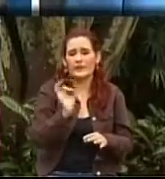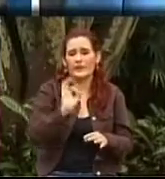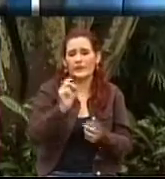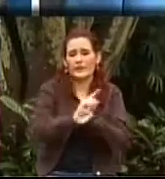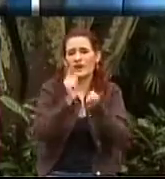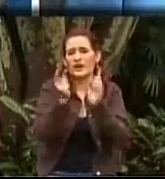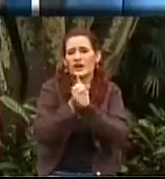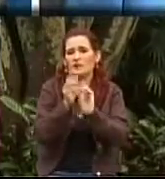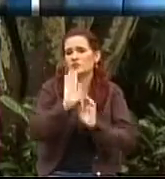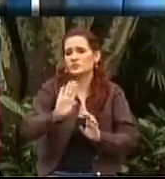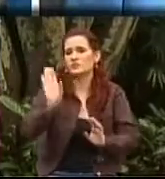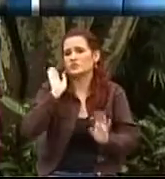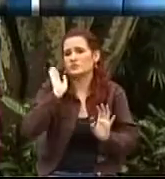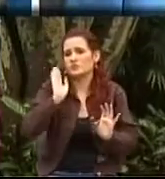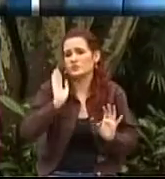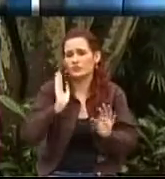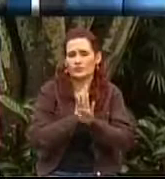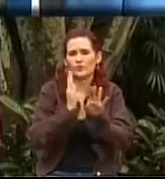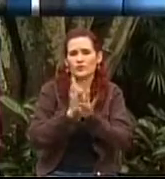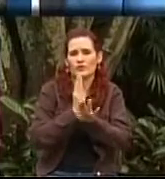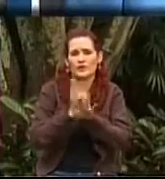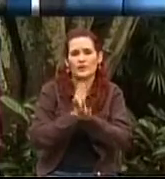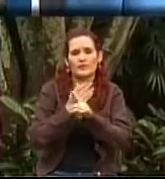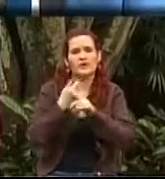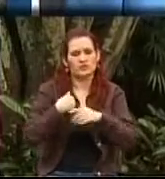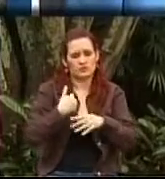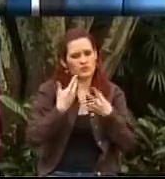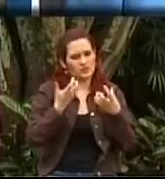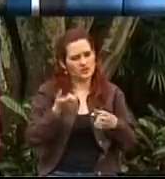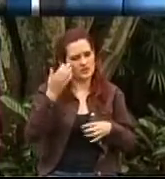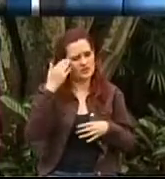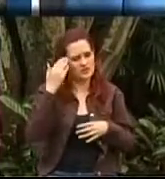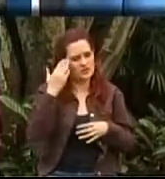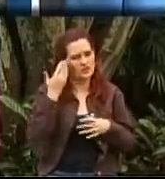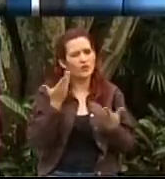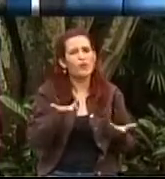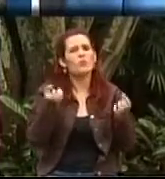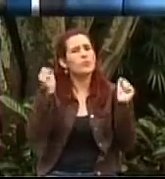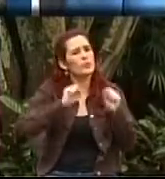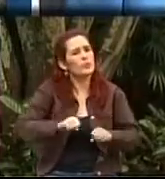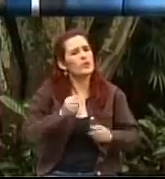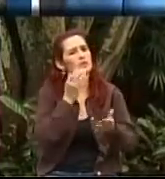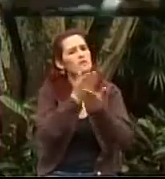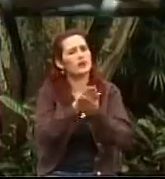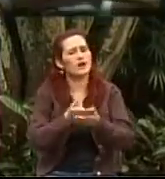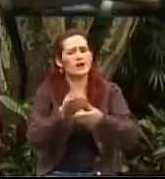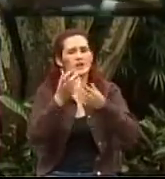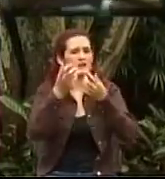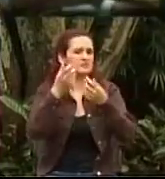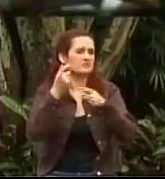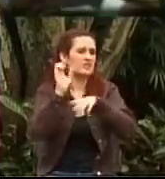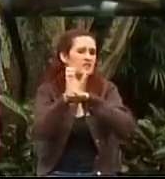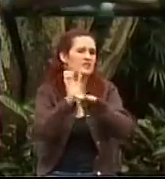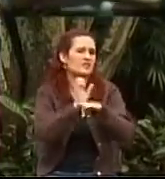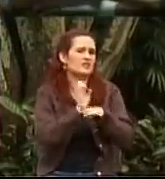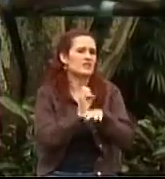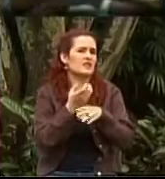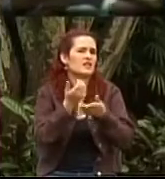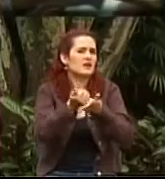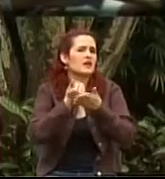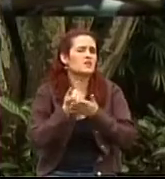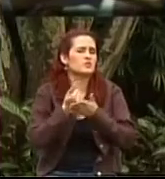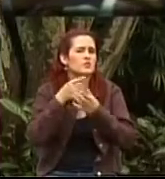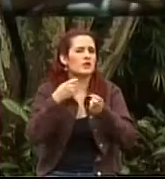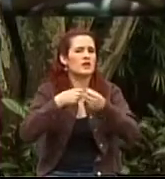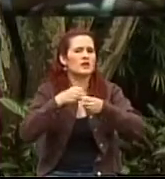cambios que se dan por la edad, no sé. Entonces, me gustaría saber a qué entidad debo recurrir yo en estos momentos para que me ayuden con